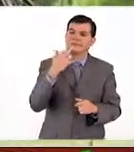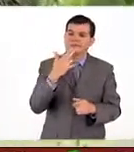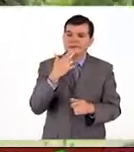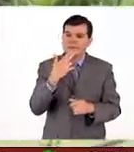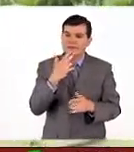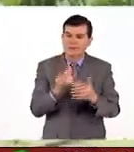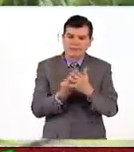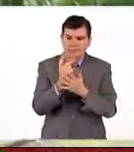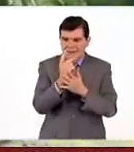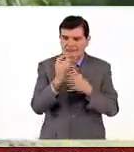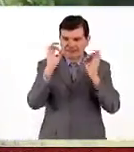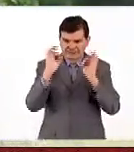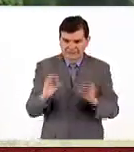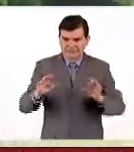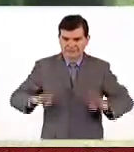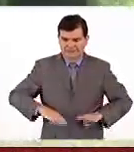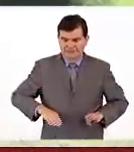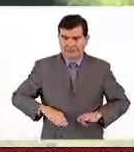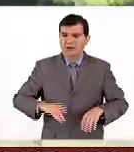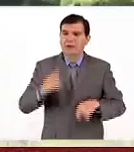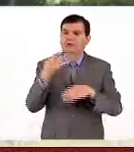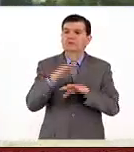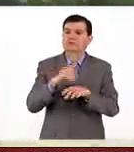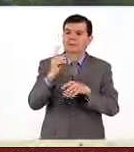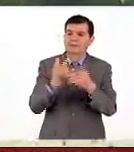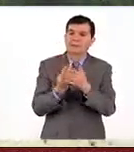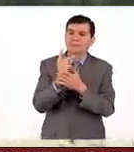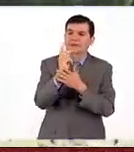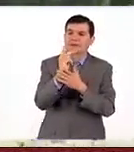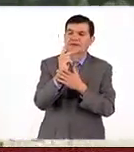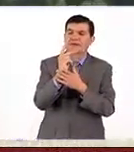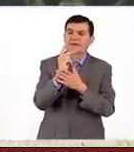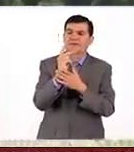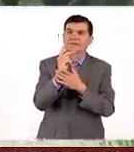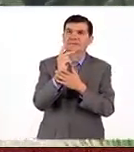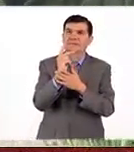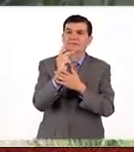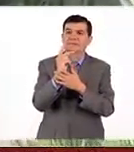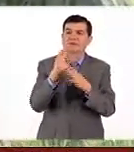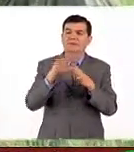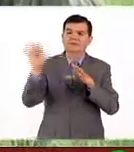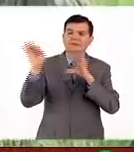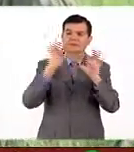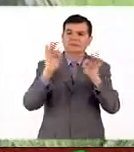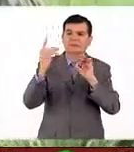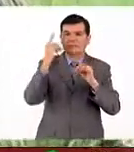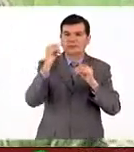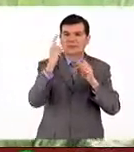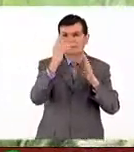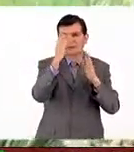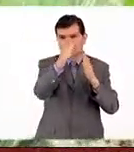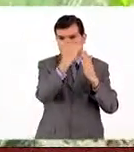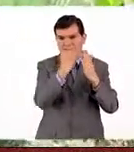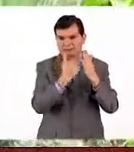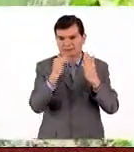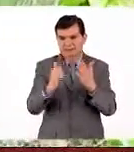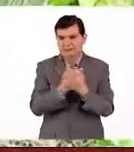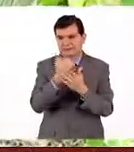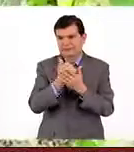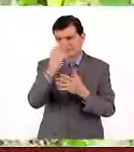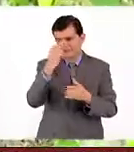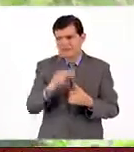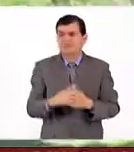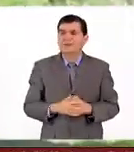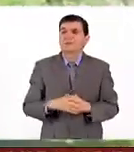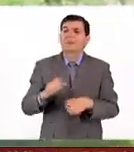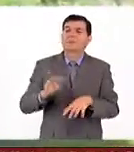utilicen las plantas adecuadas, sobre todo que sean plantas escogidas para las condiciones de la Ciudad de México,